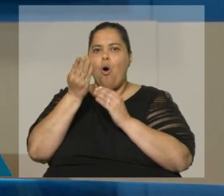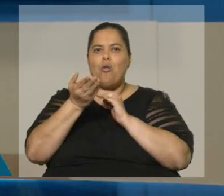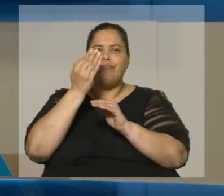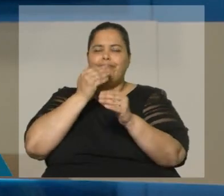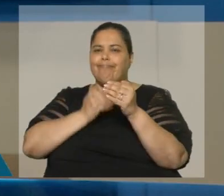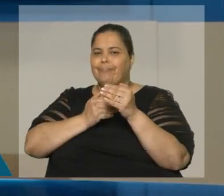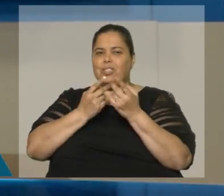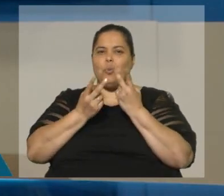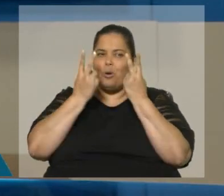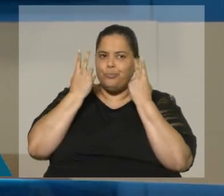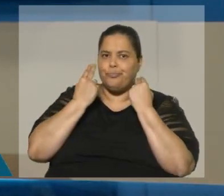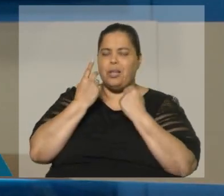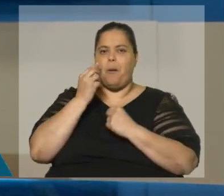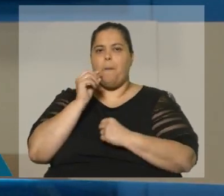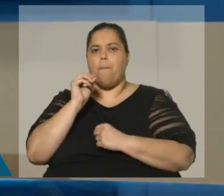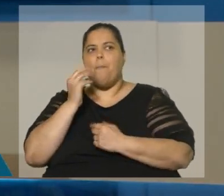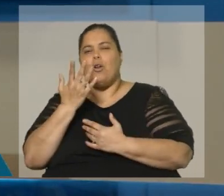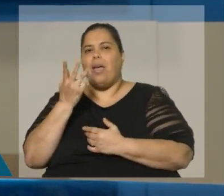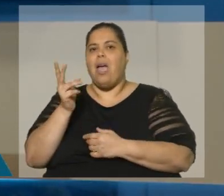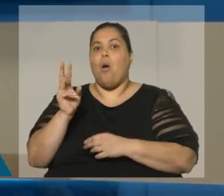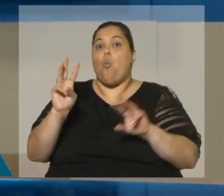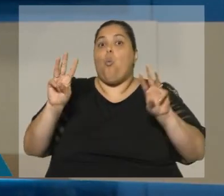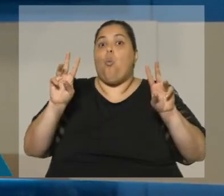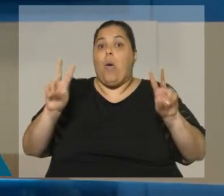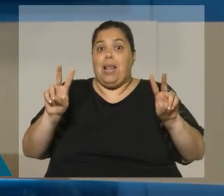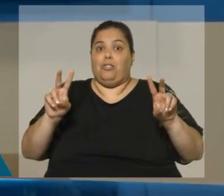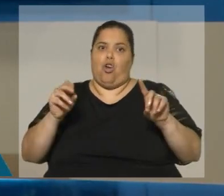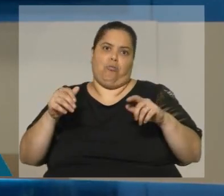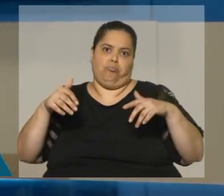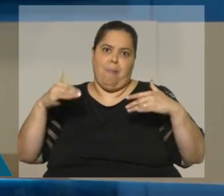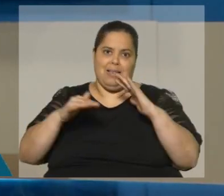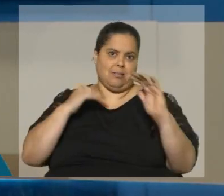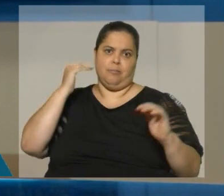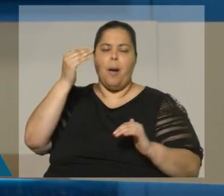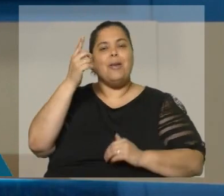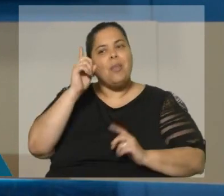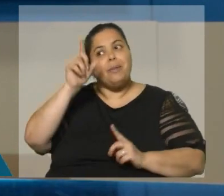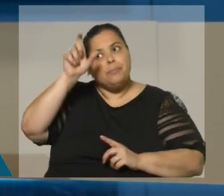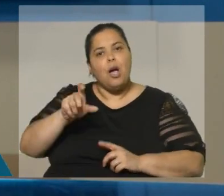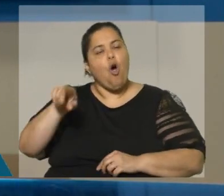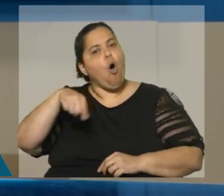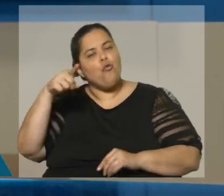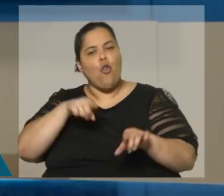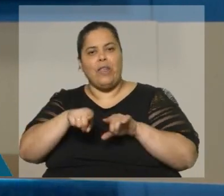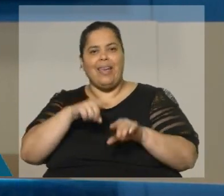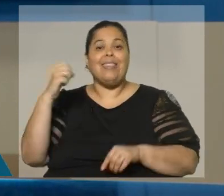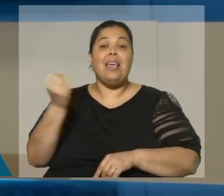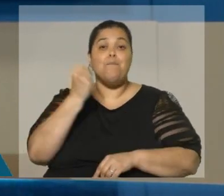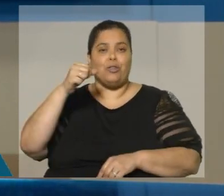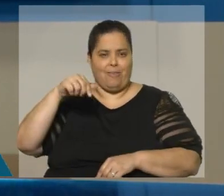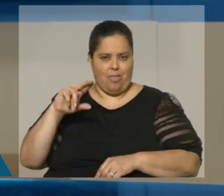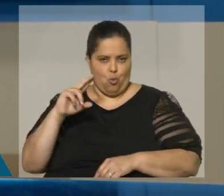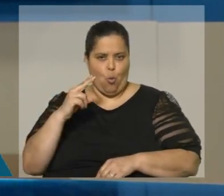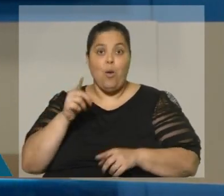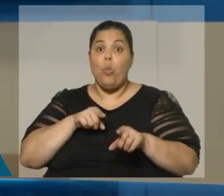a esa potencia que tenía Wilson Ferreira al Donate. Pero fue otro de los dirigentes importantes que tuvo el Uruguay, un dirigente